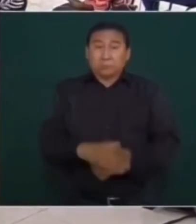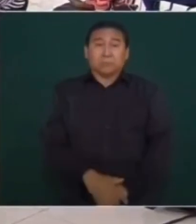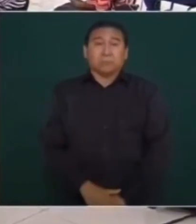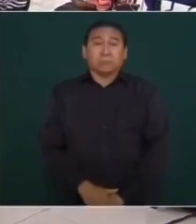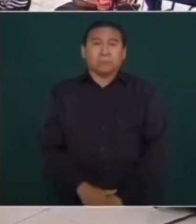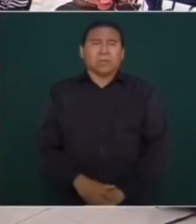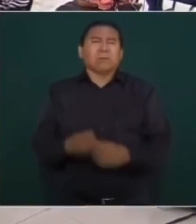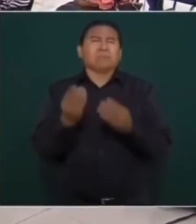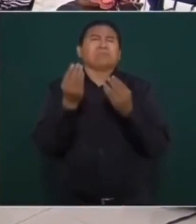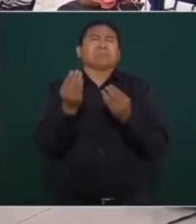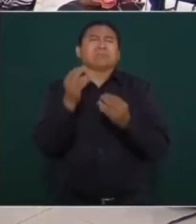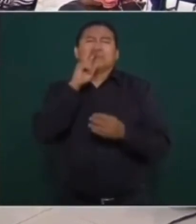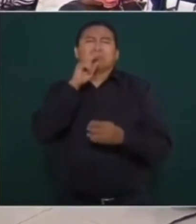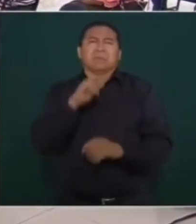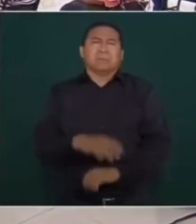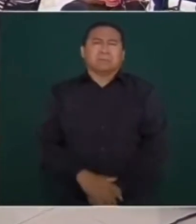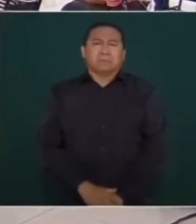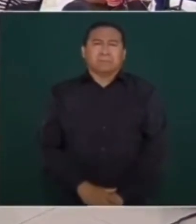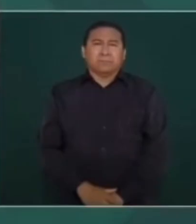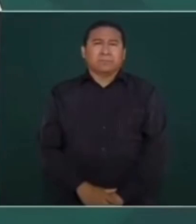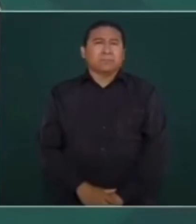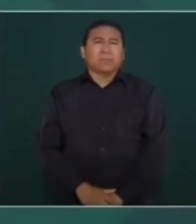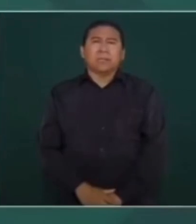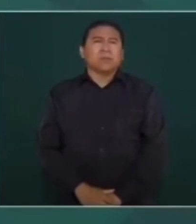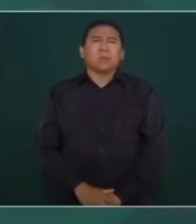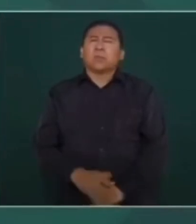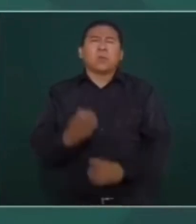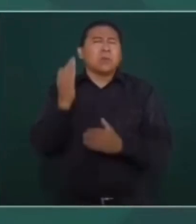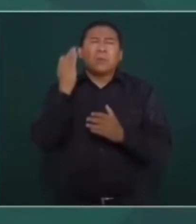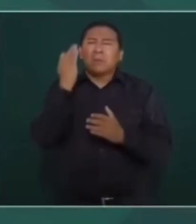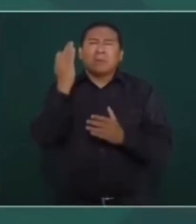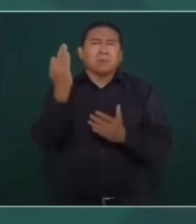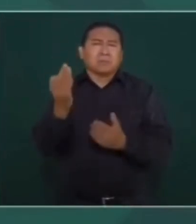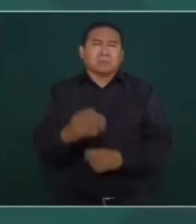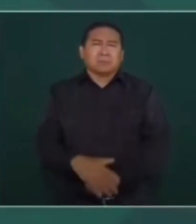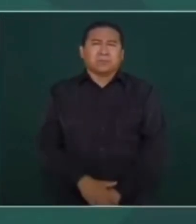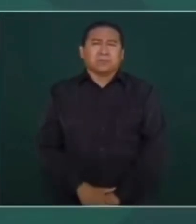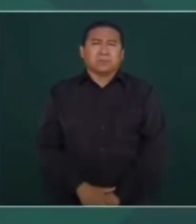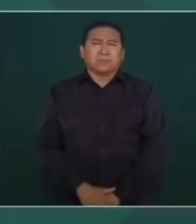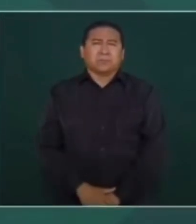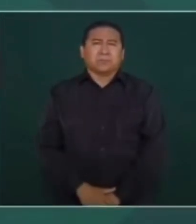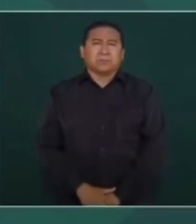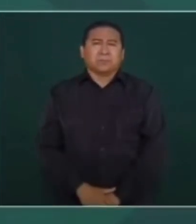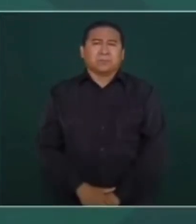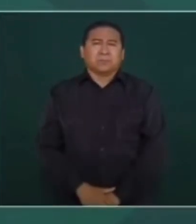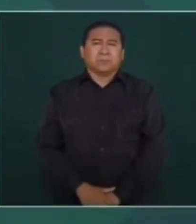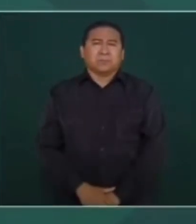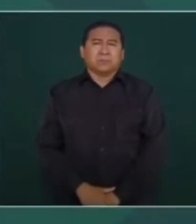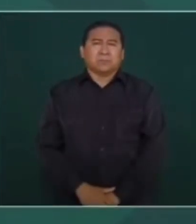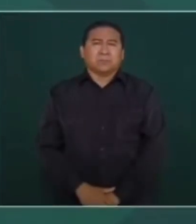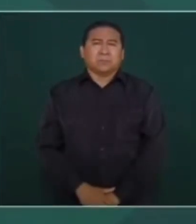Mucho, bueno, no va a llevar tiempo, pero